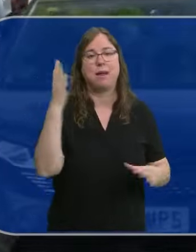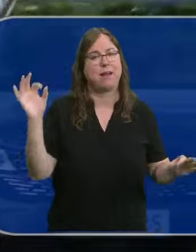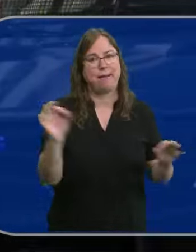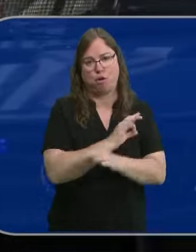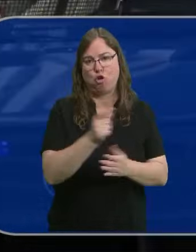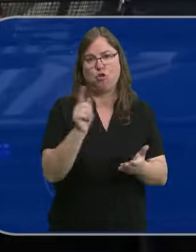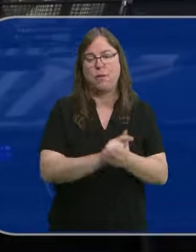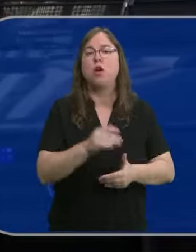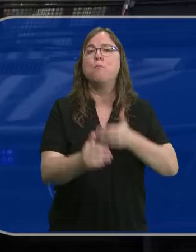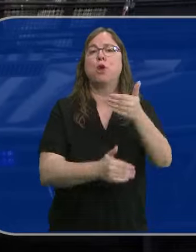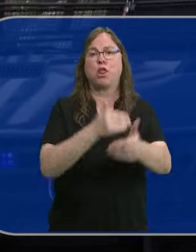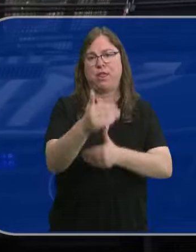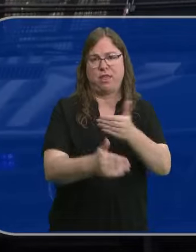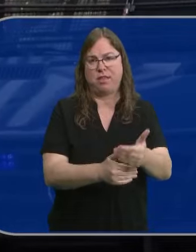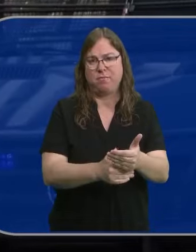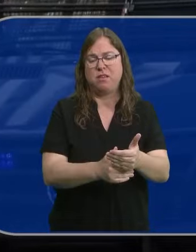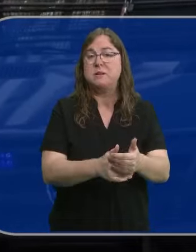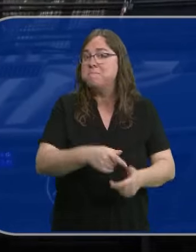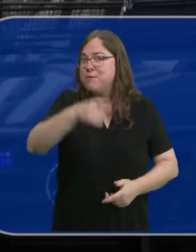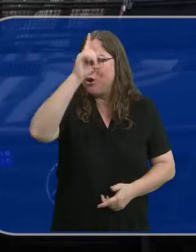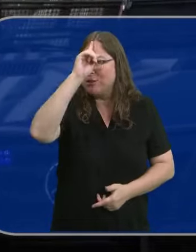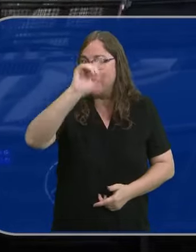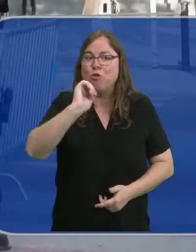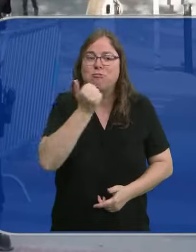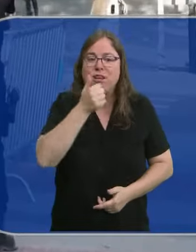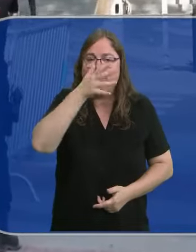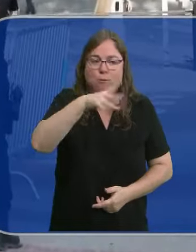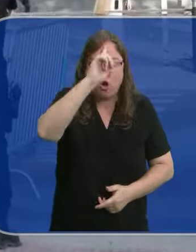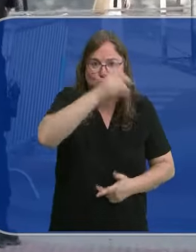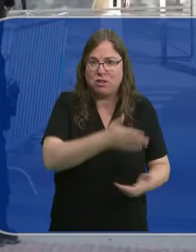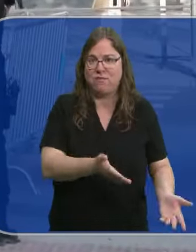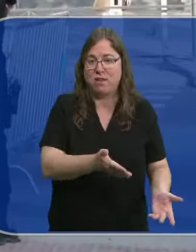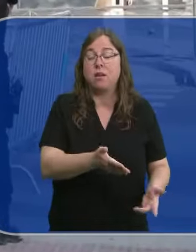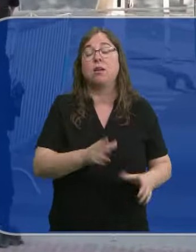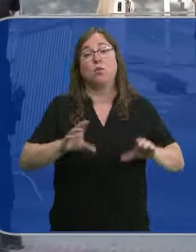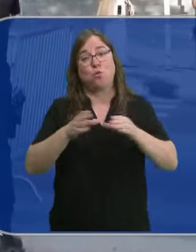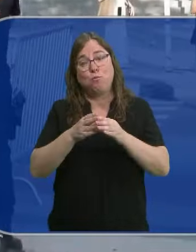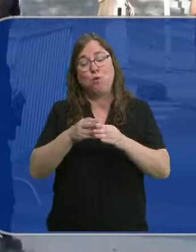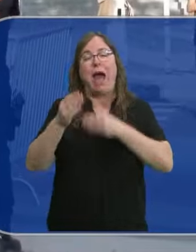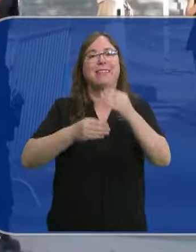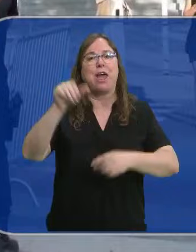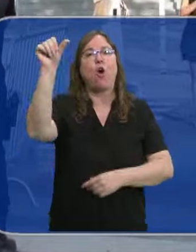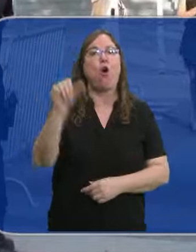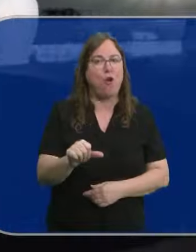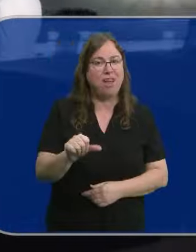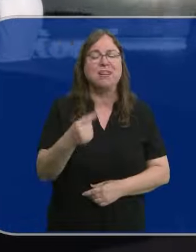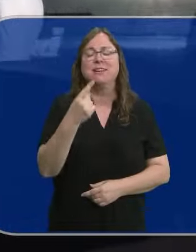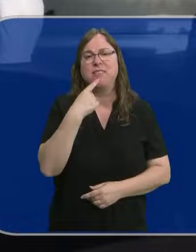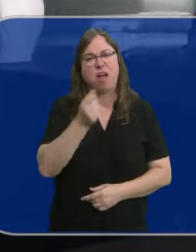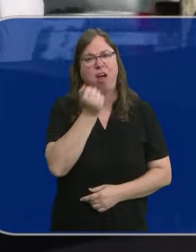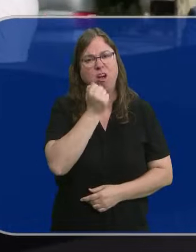error más en el procedimiento y que no conocían esta querella. Por su parte, hazte oír tildas de abuso y de